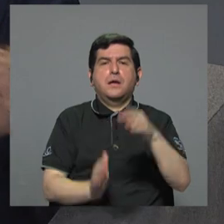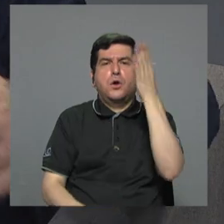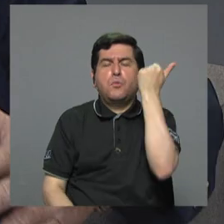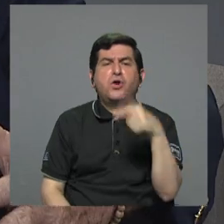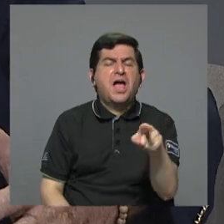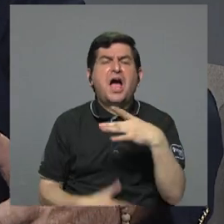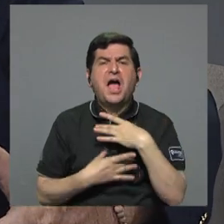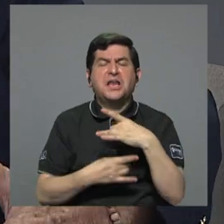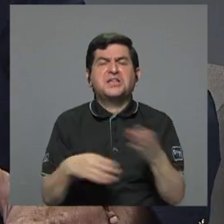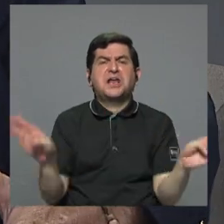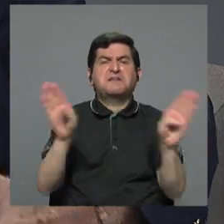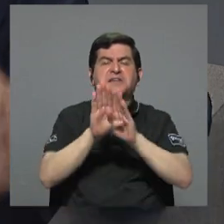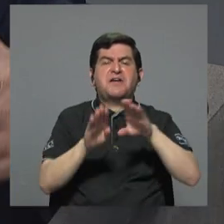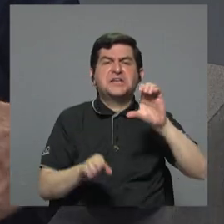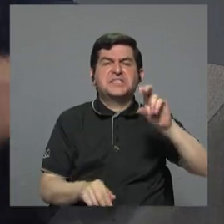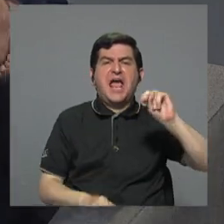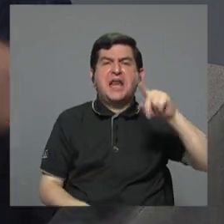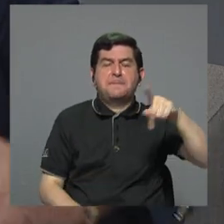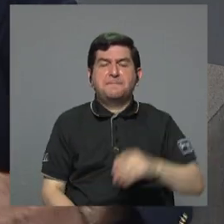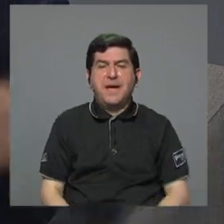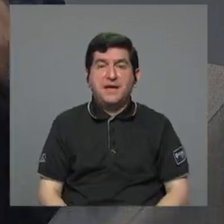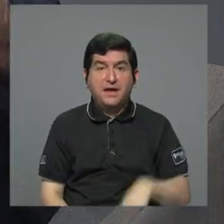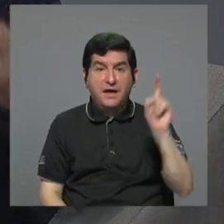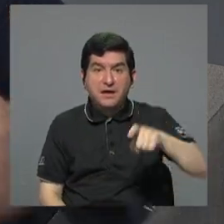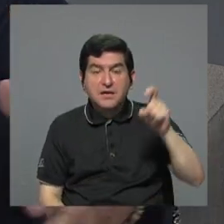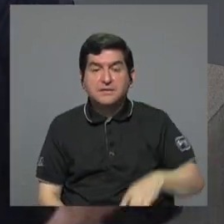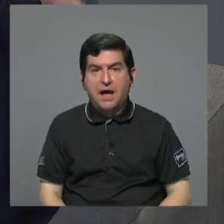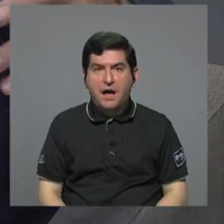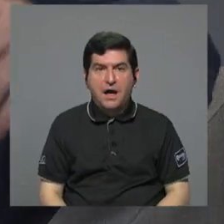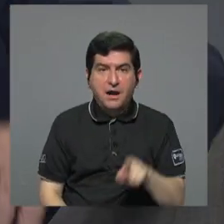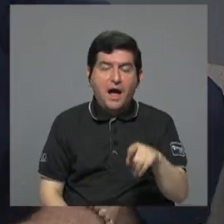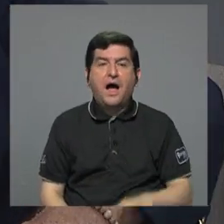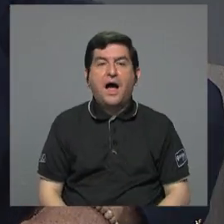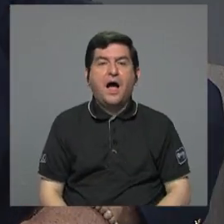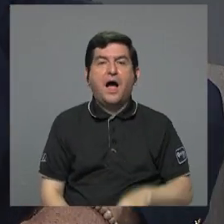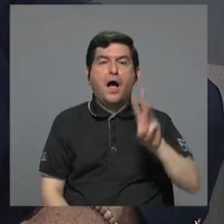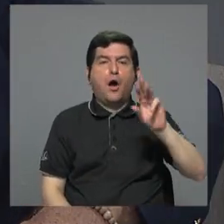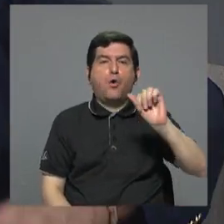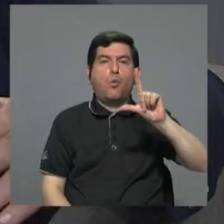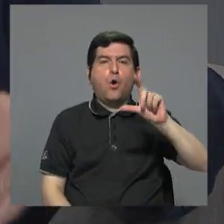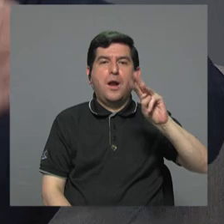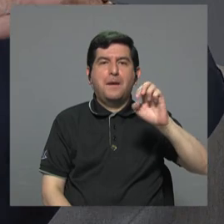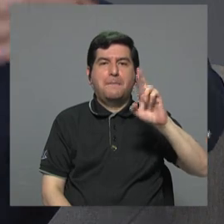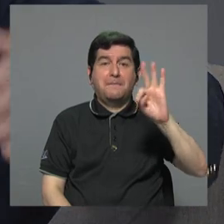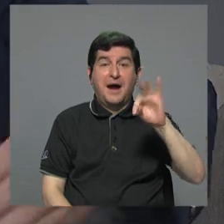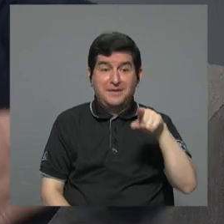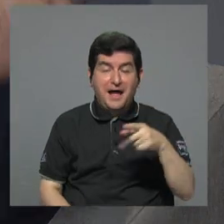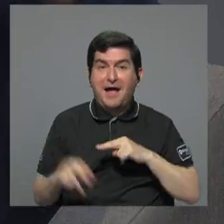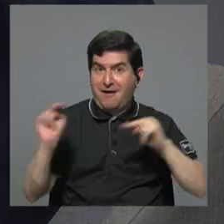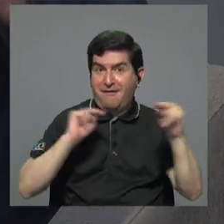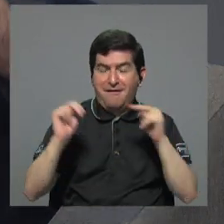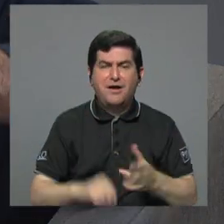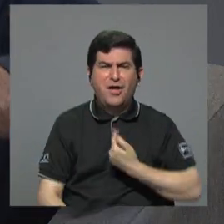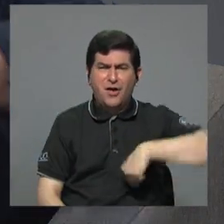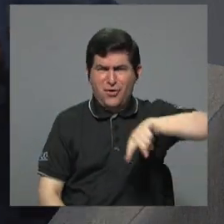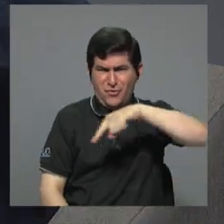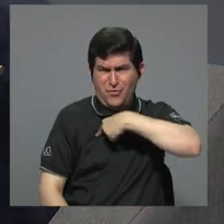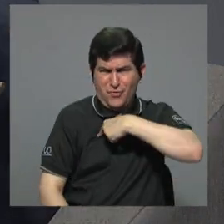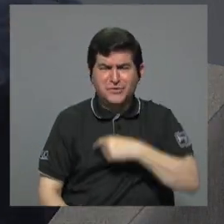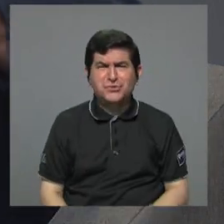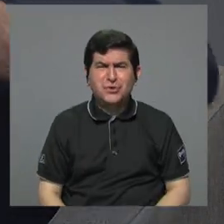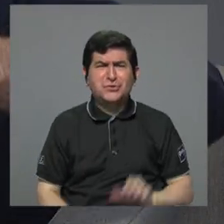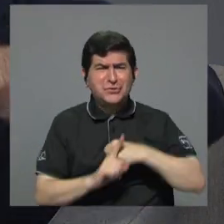Porque le interesaba cerrar al CNP. ¿Por qué? Porque lo que necesita es que sea Walmart el que haga eso. Mire, a mí me parece que nosotros estamos